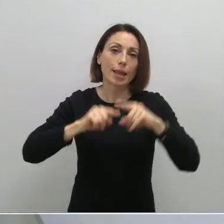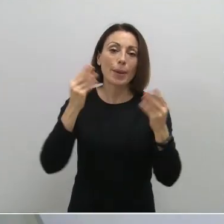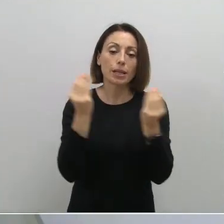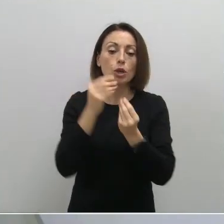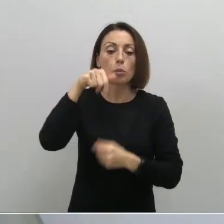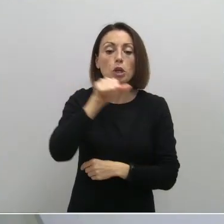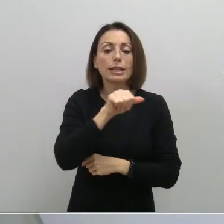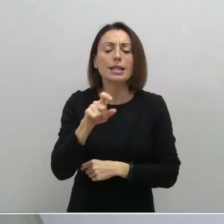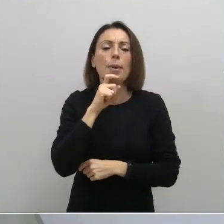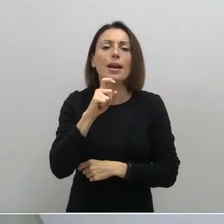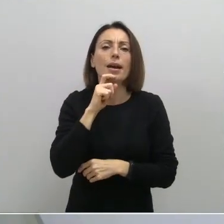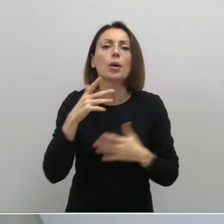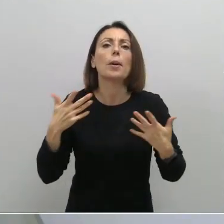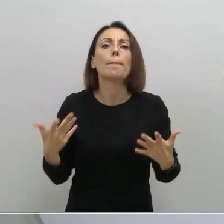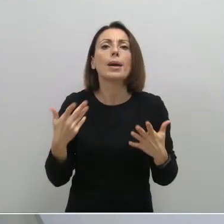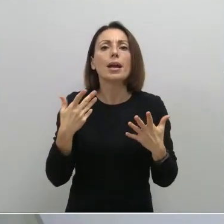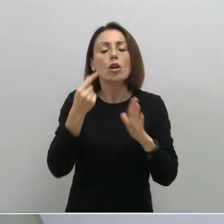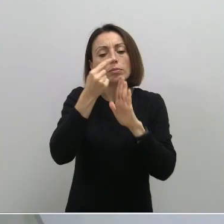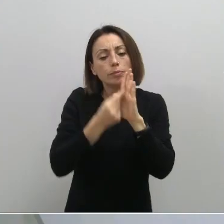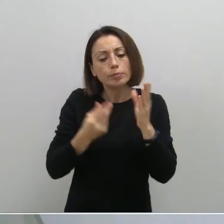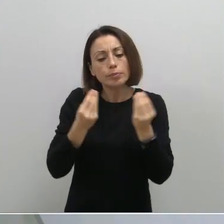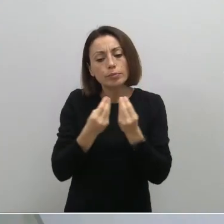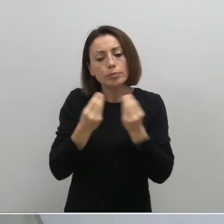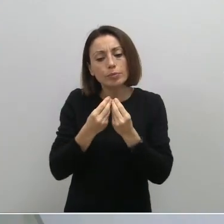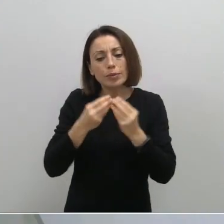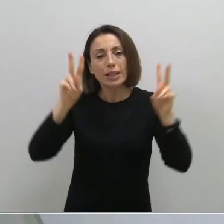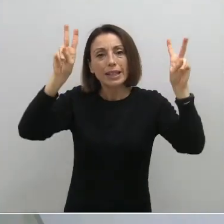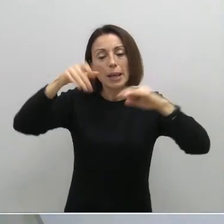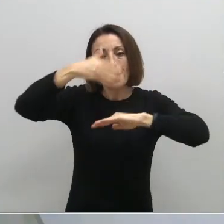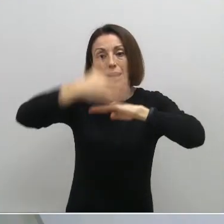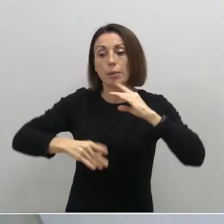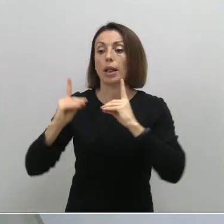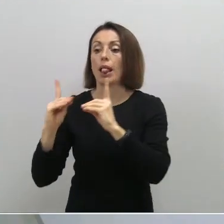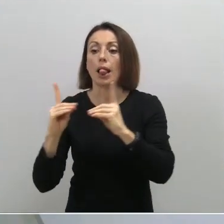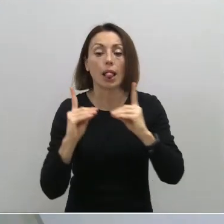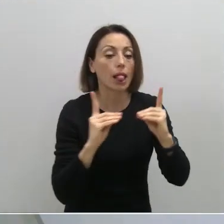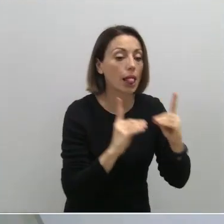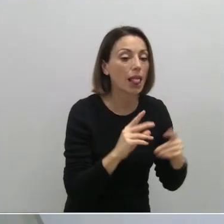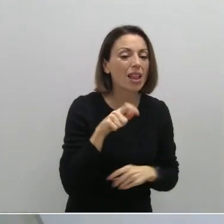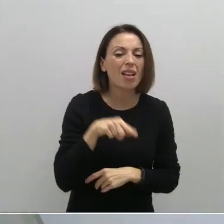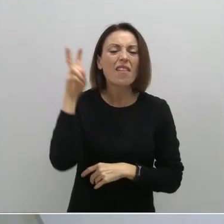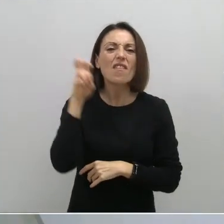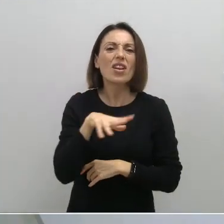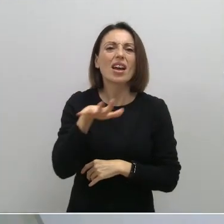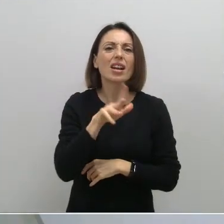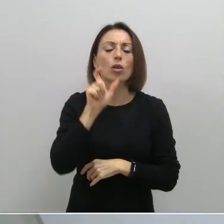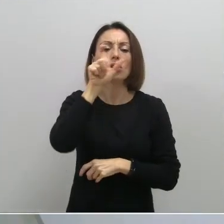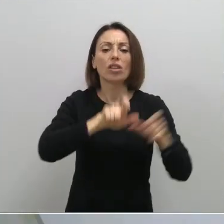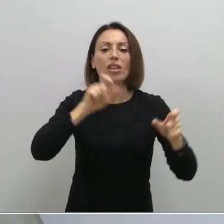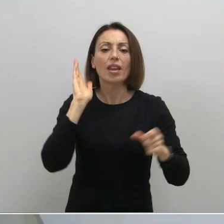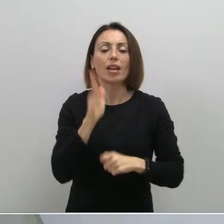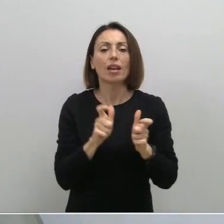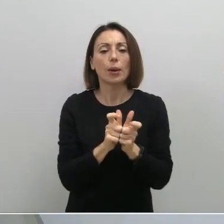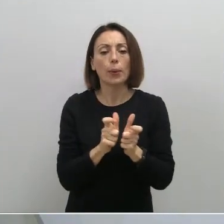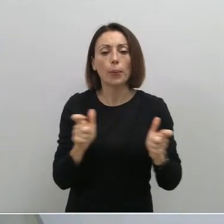el indicador del confinamiento perimetral de municipios está basado en unas tasas de incidencia que